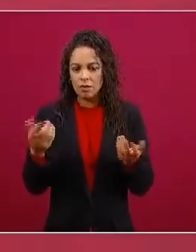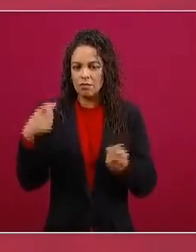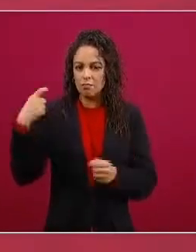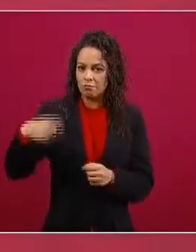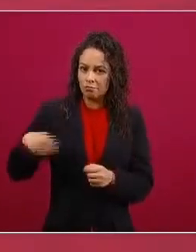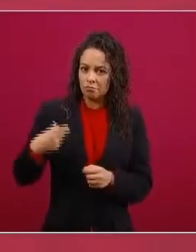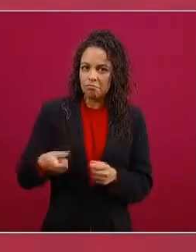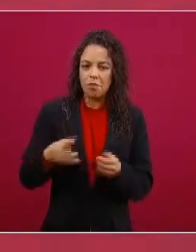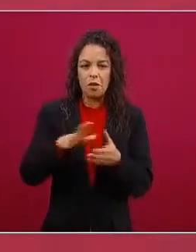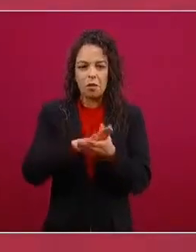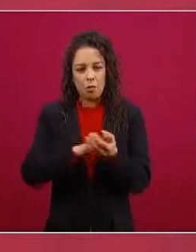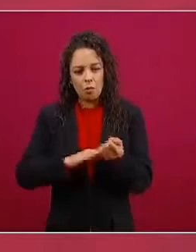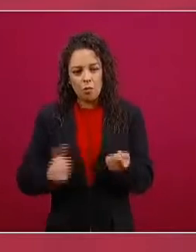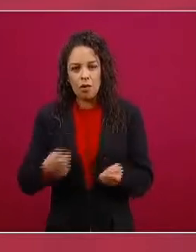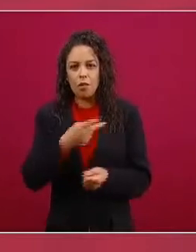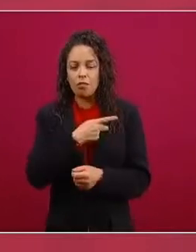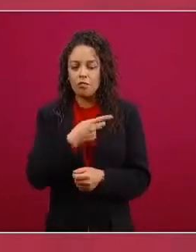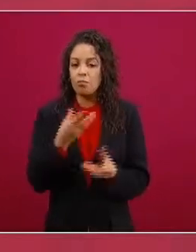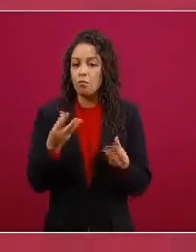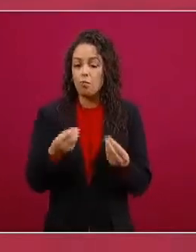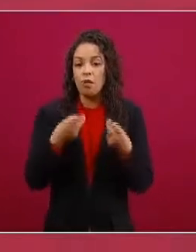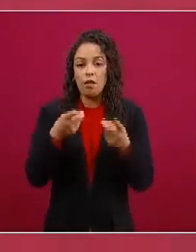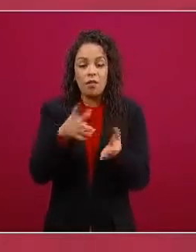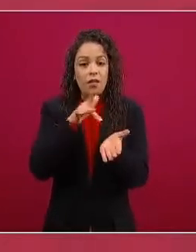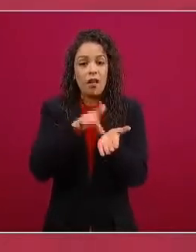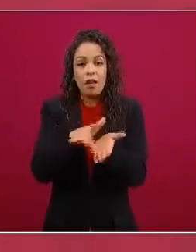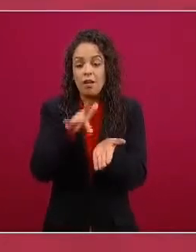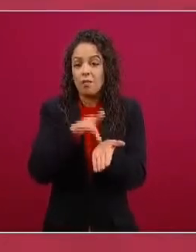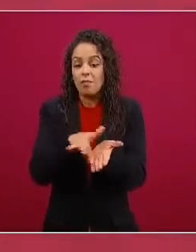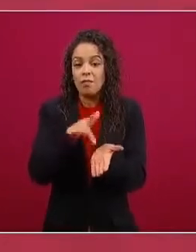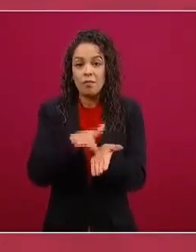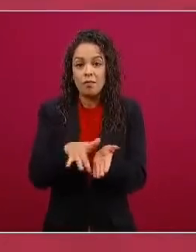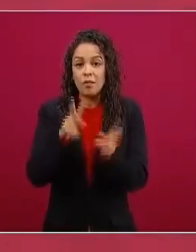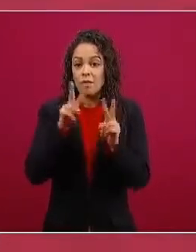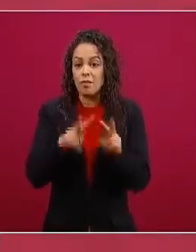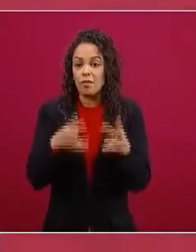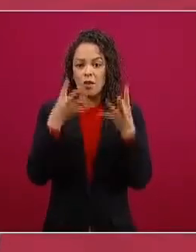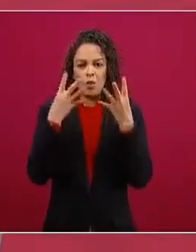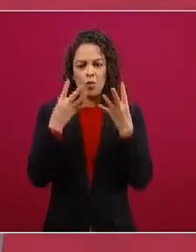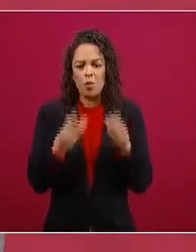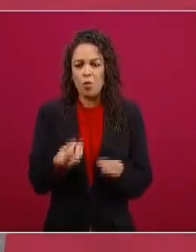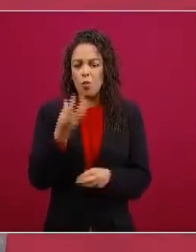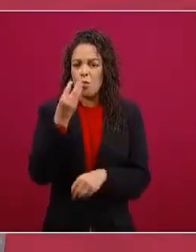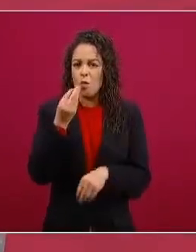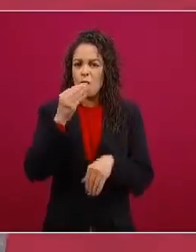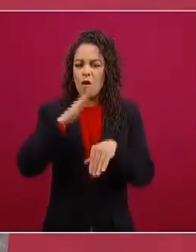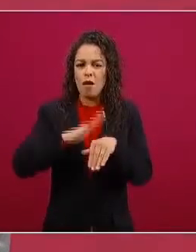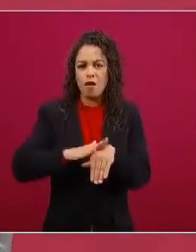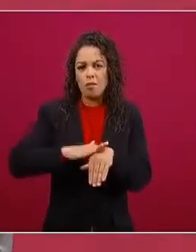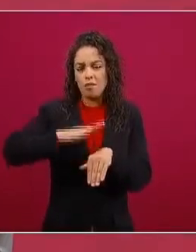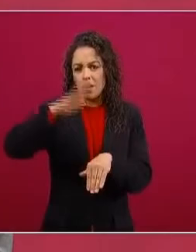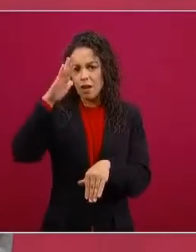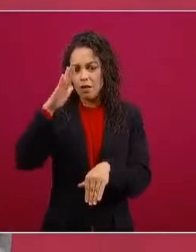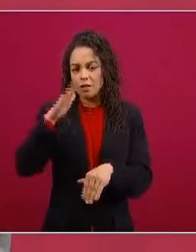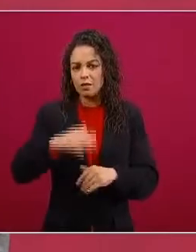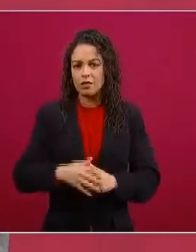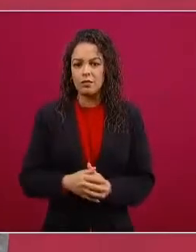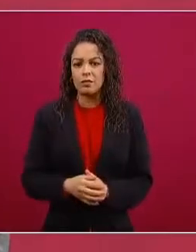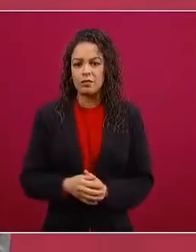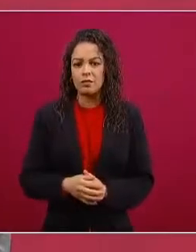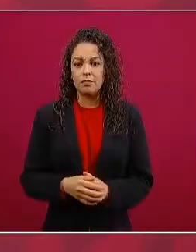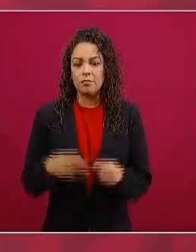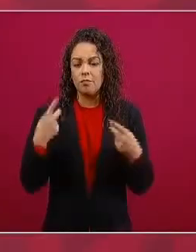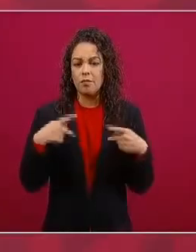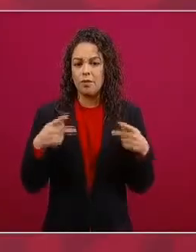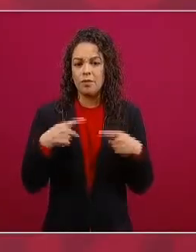ya les digo son muchísimos más los este que